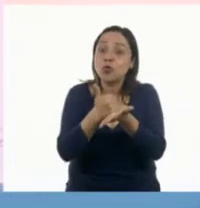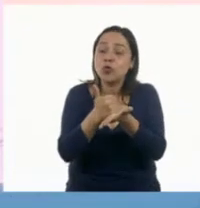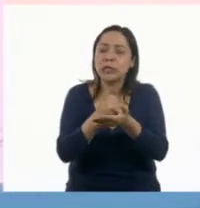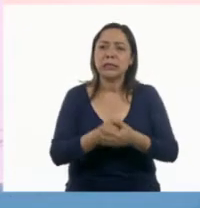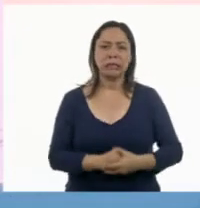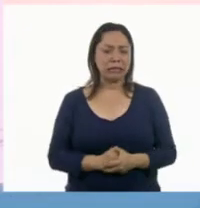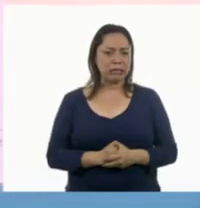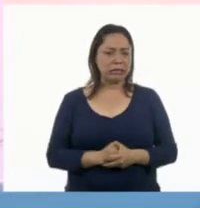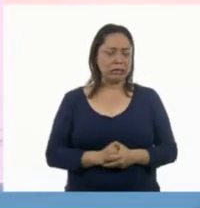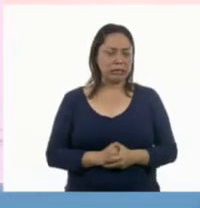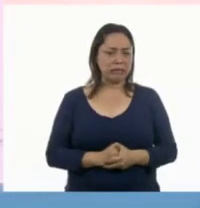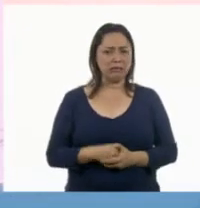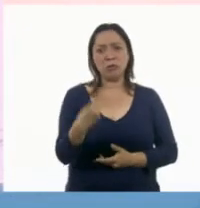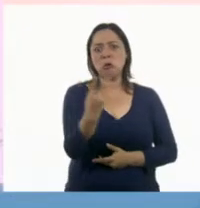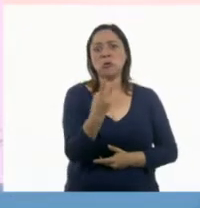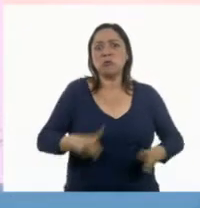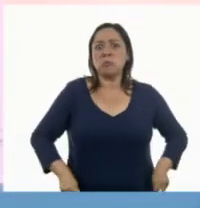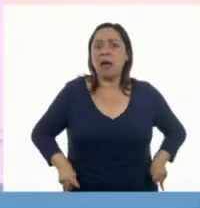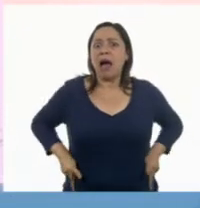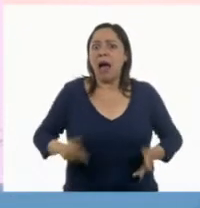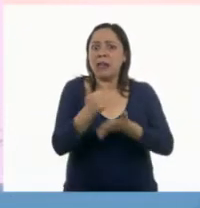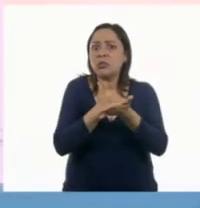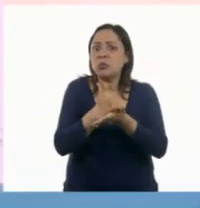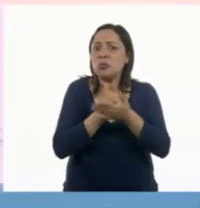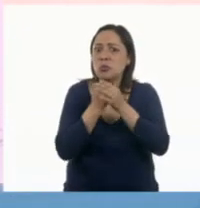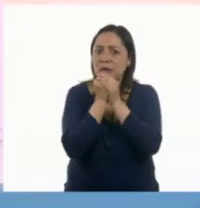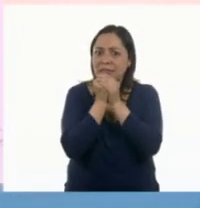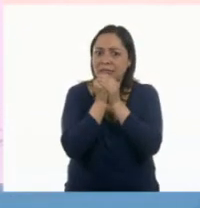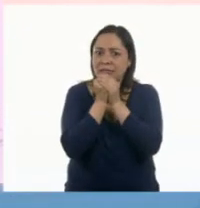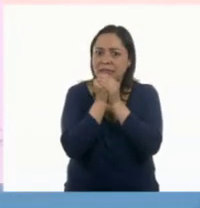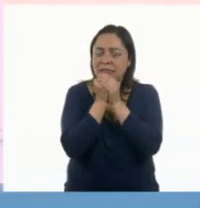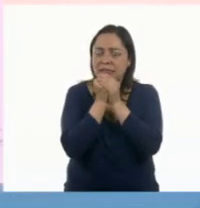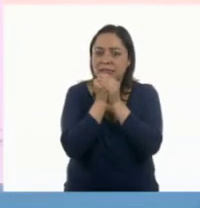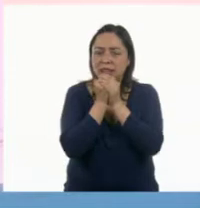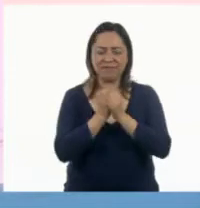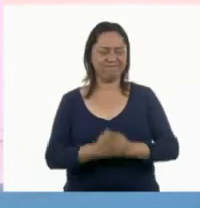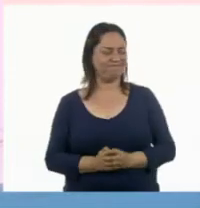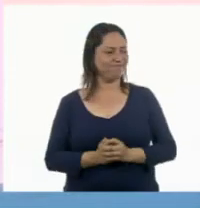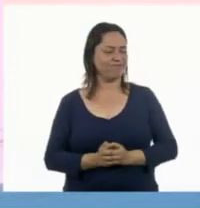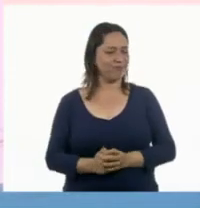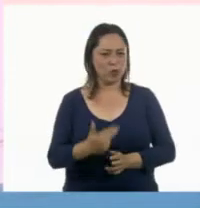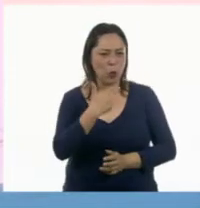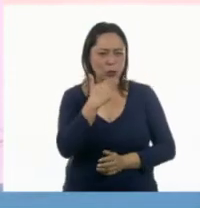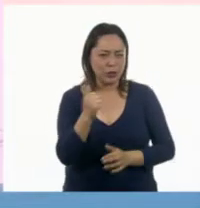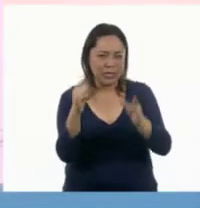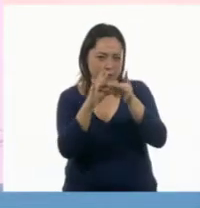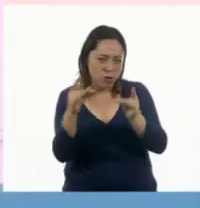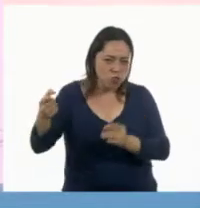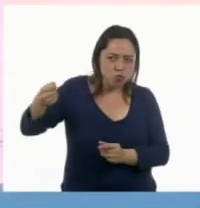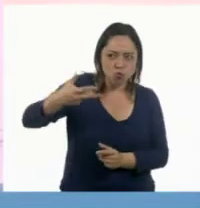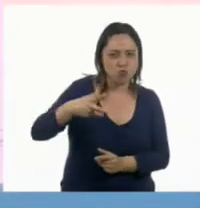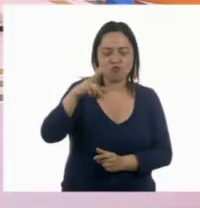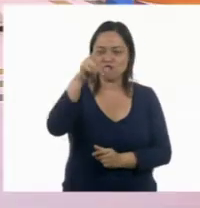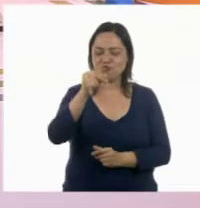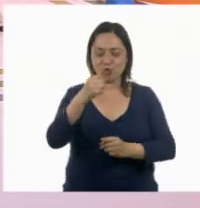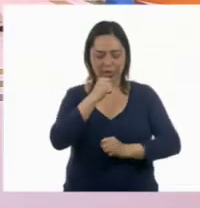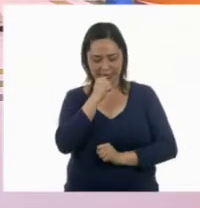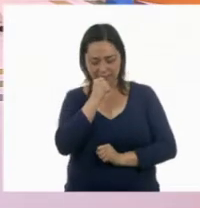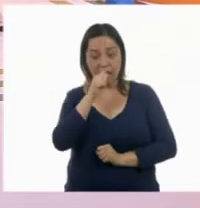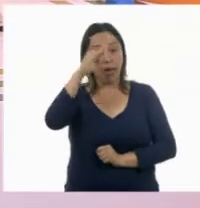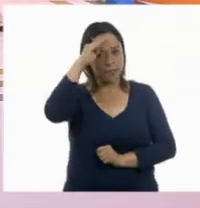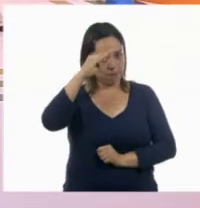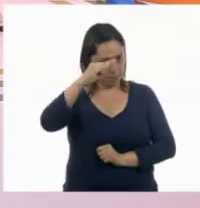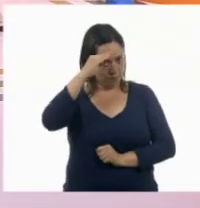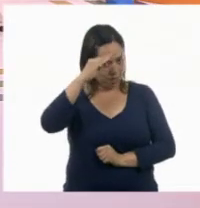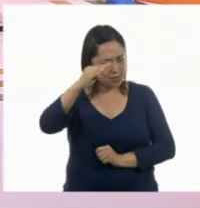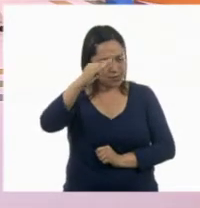Chispas. Los dos traen pantalón azul. ¿Tampoco nos funcionó esa pista? Tampoco. Ok, vamos a pensar